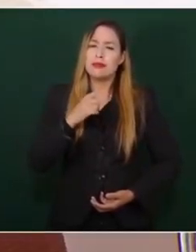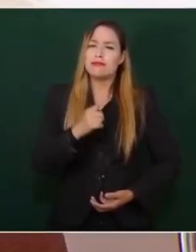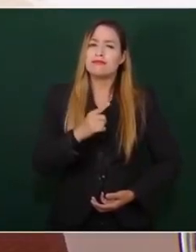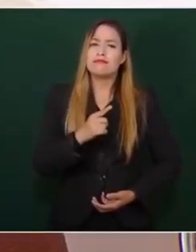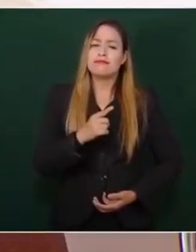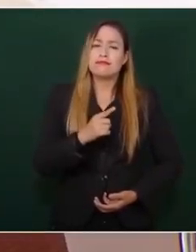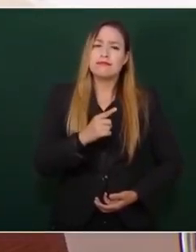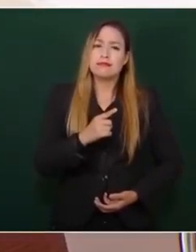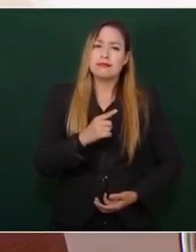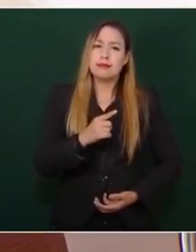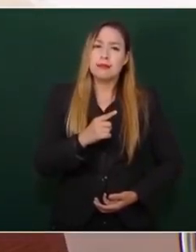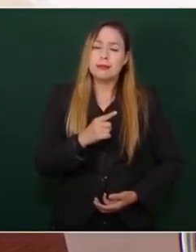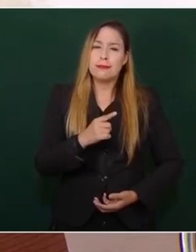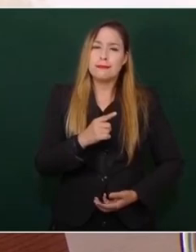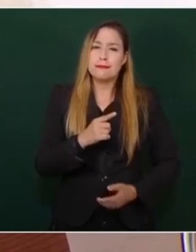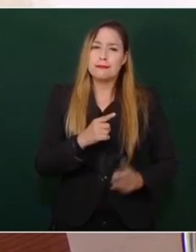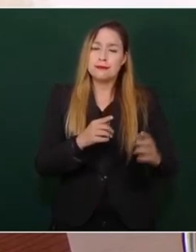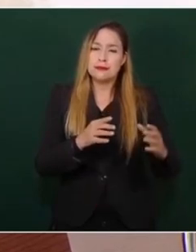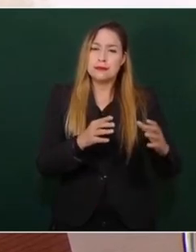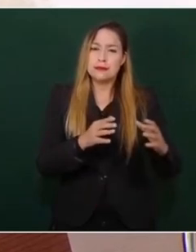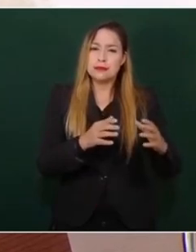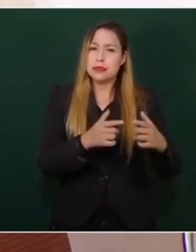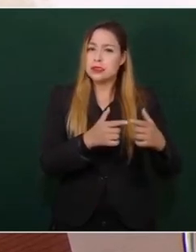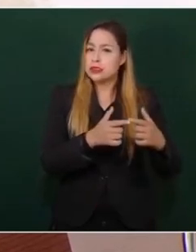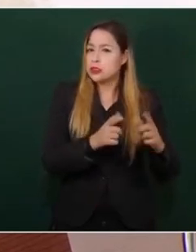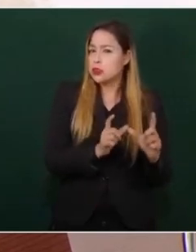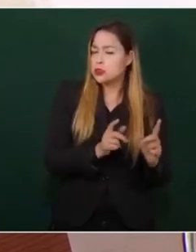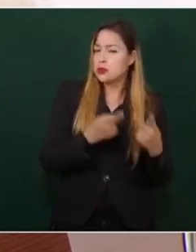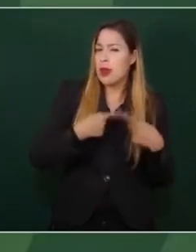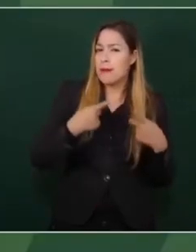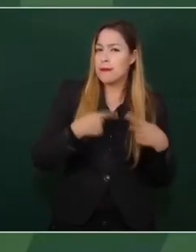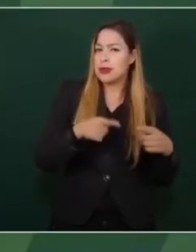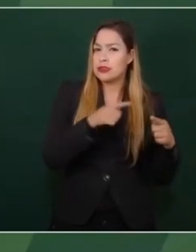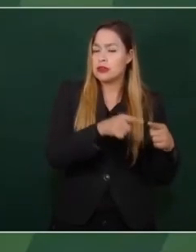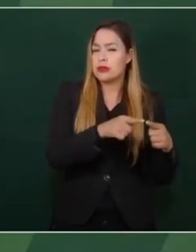de izquierda a gente de derecha